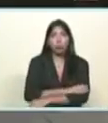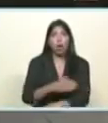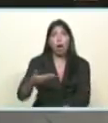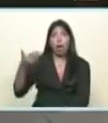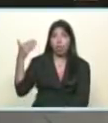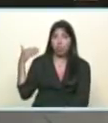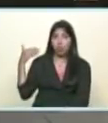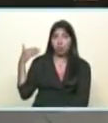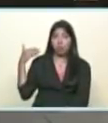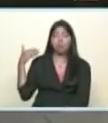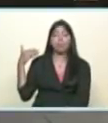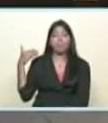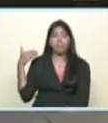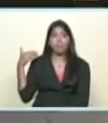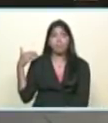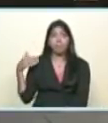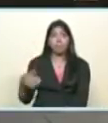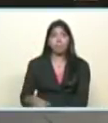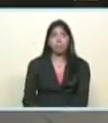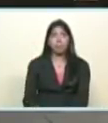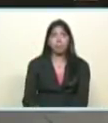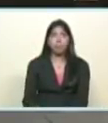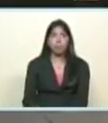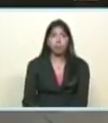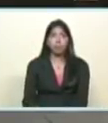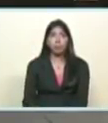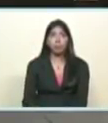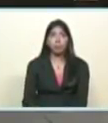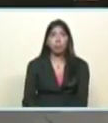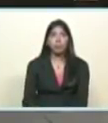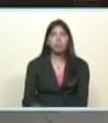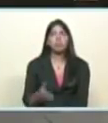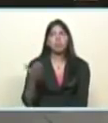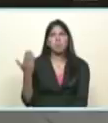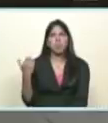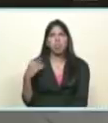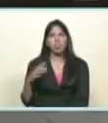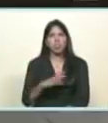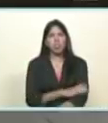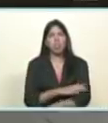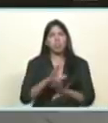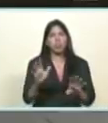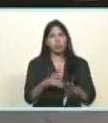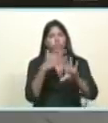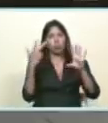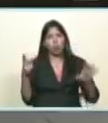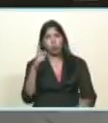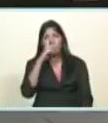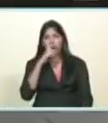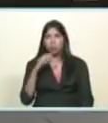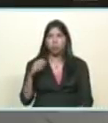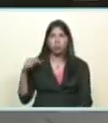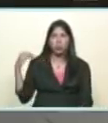señor Jerry Falcón que gobernó 18 años el estado Lara